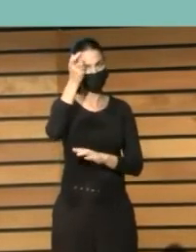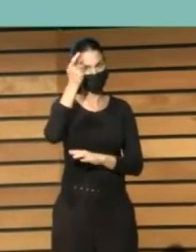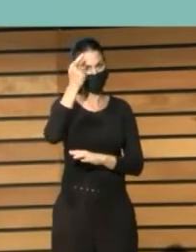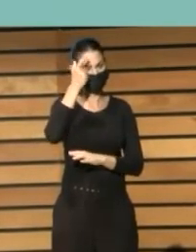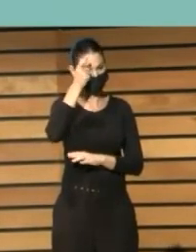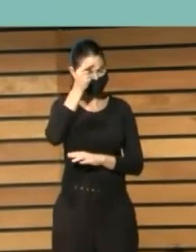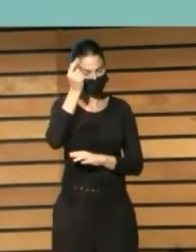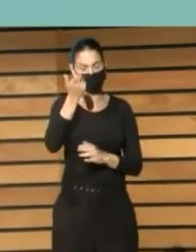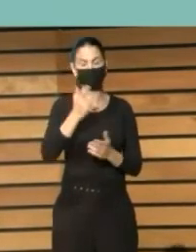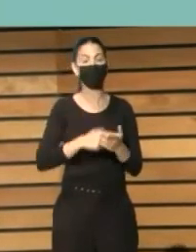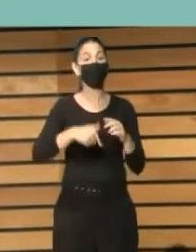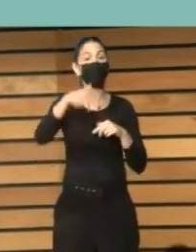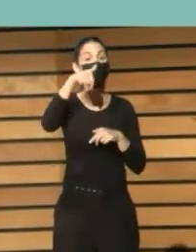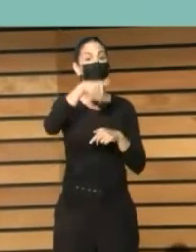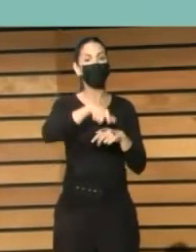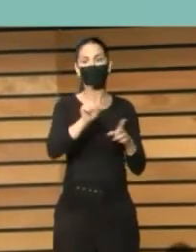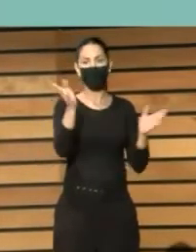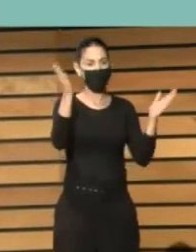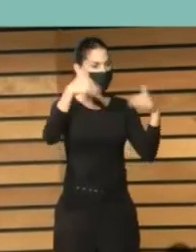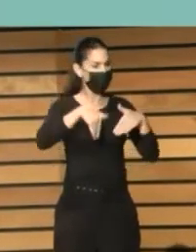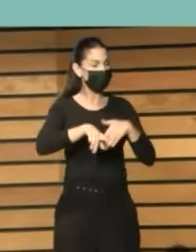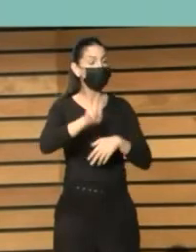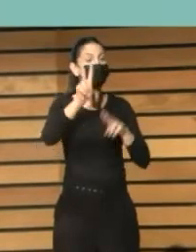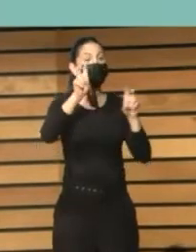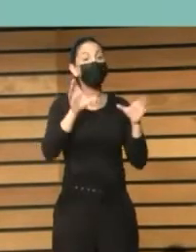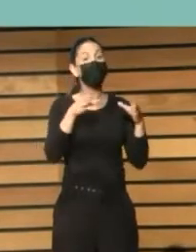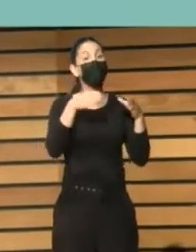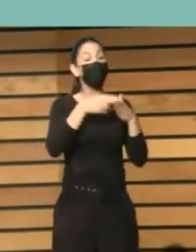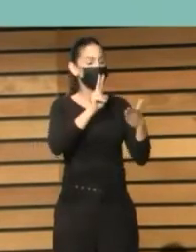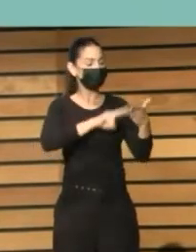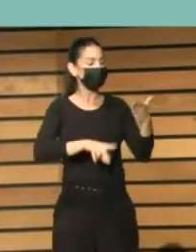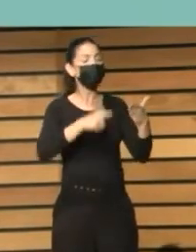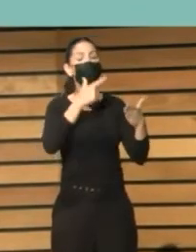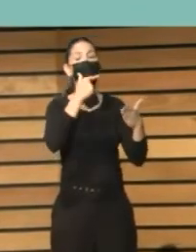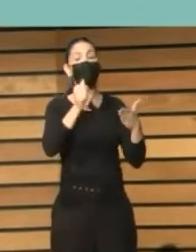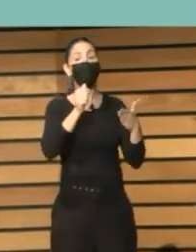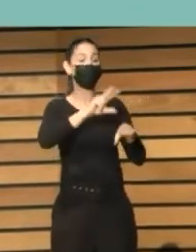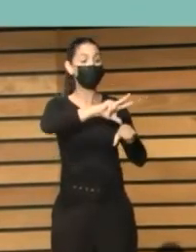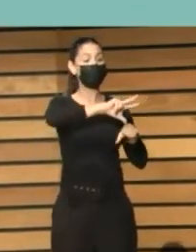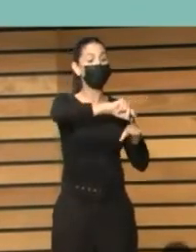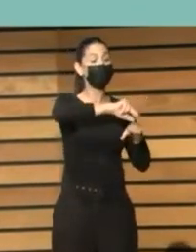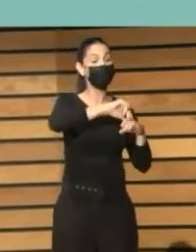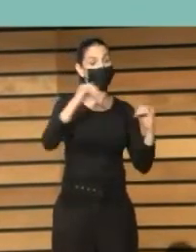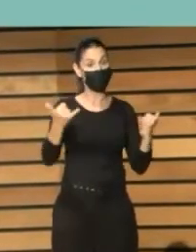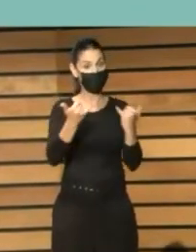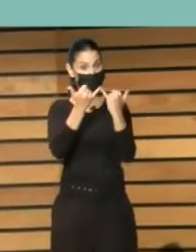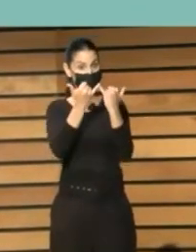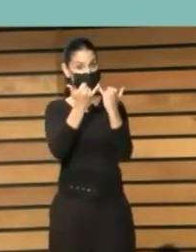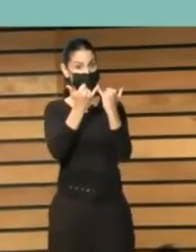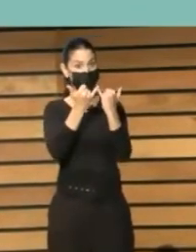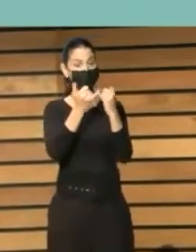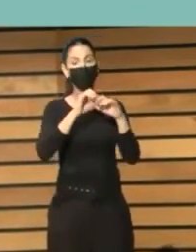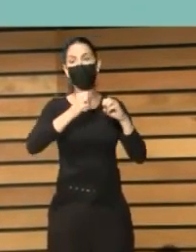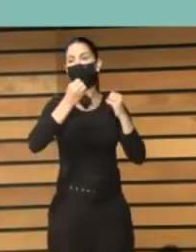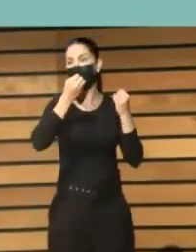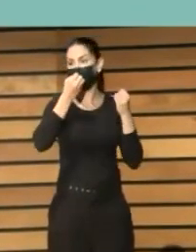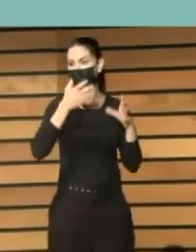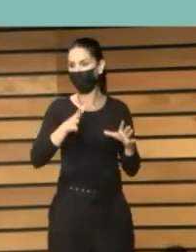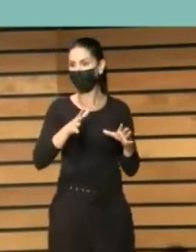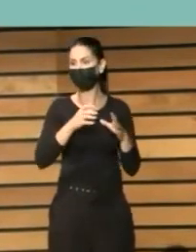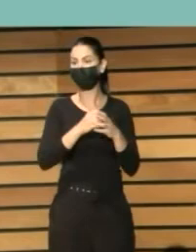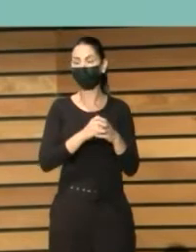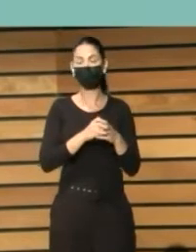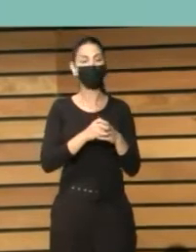en bibliotecas municipales solo existía el Club de Lectura Fácil de Simprom y del Cabildo de Tenerife y bueno fue una primera